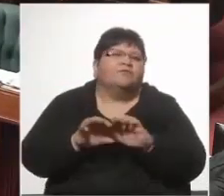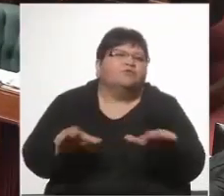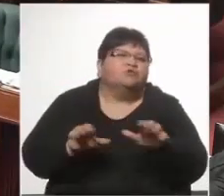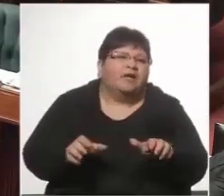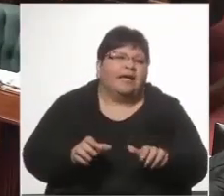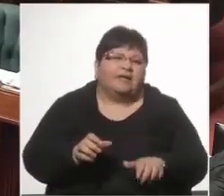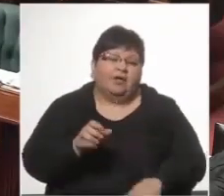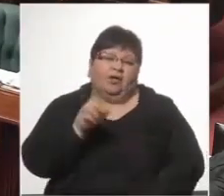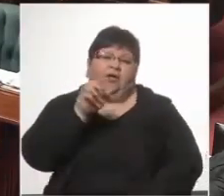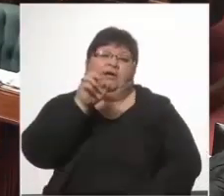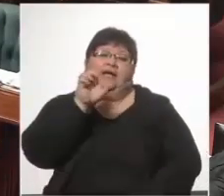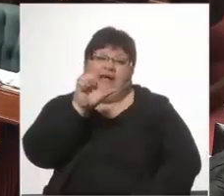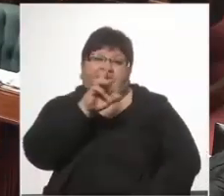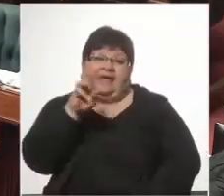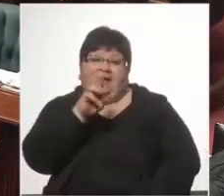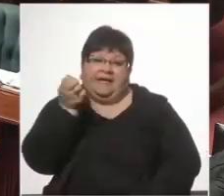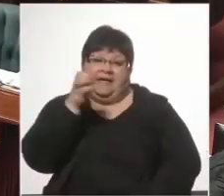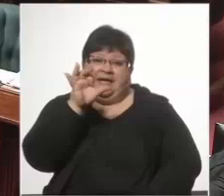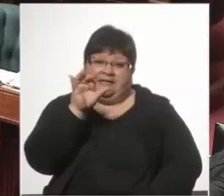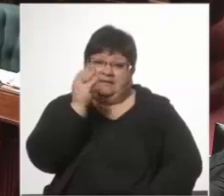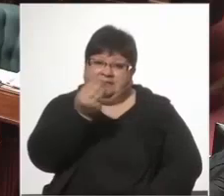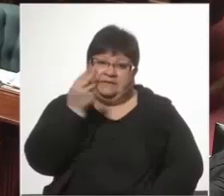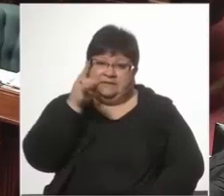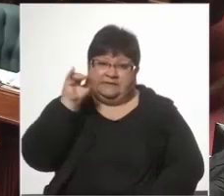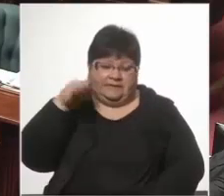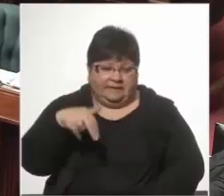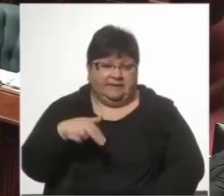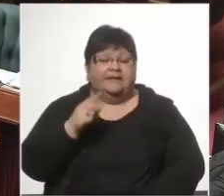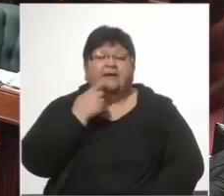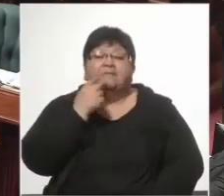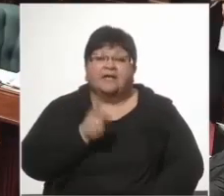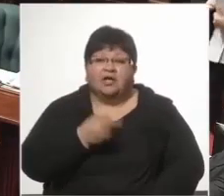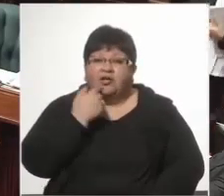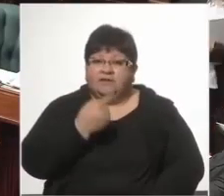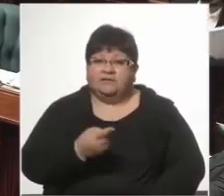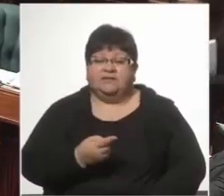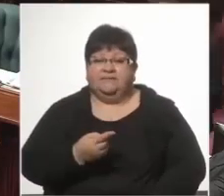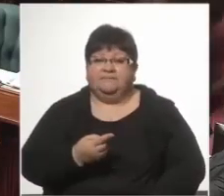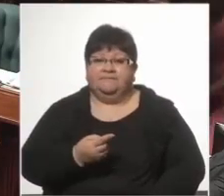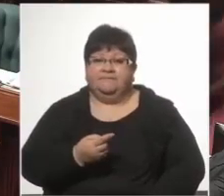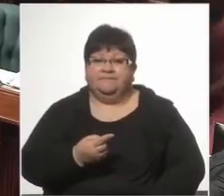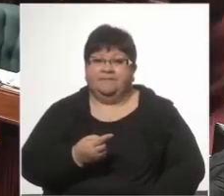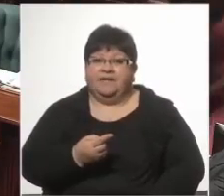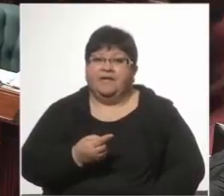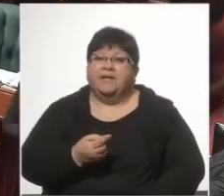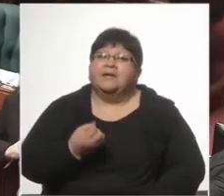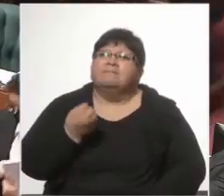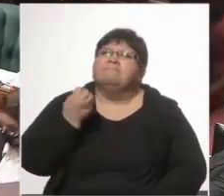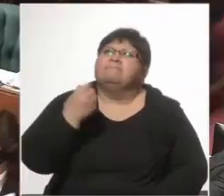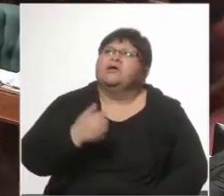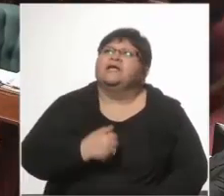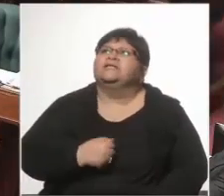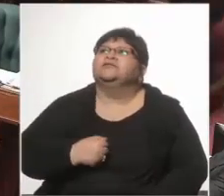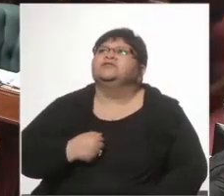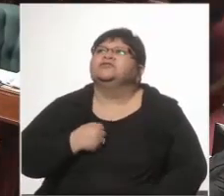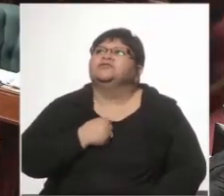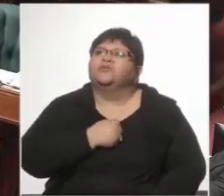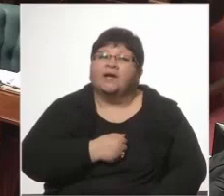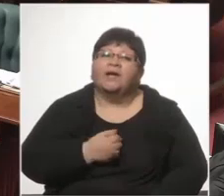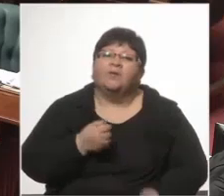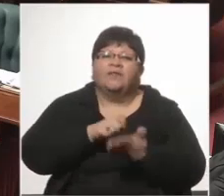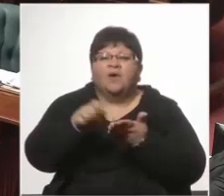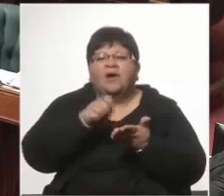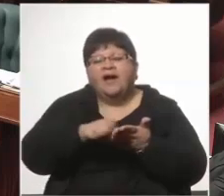doctora Raskin, que continúa, por supuesto. Por eso es dolida la carta del doctor Menéndez.